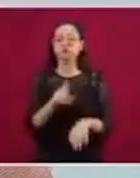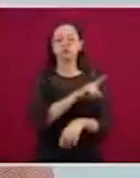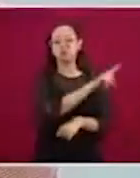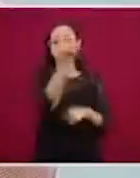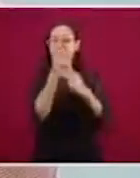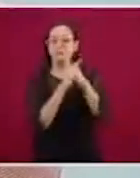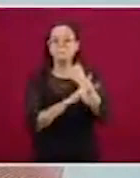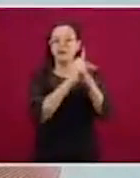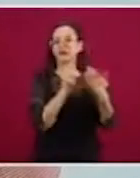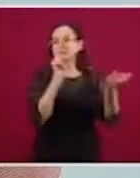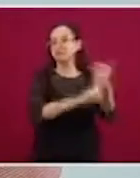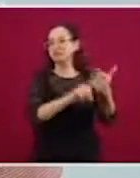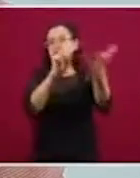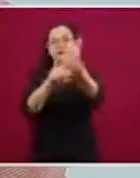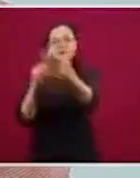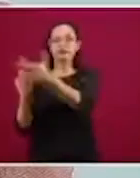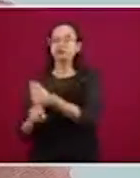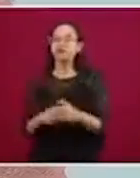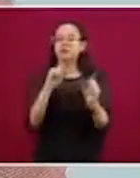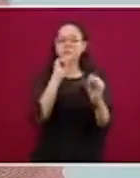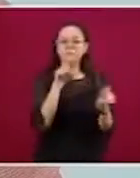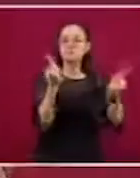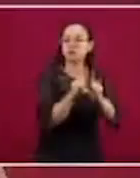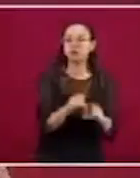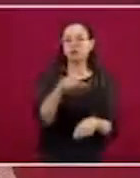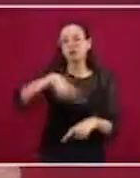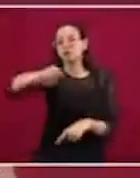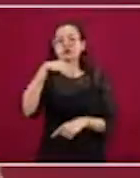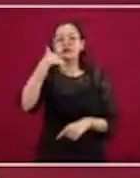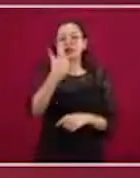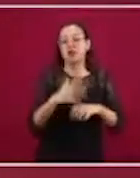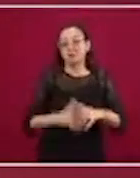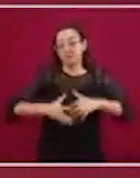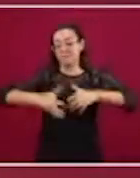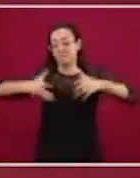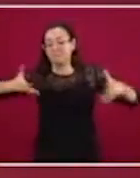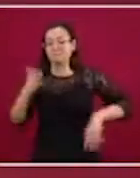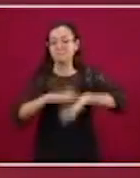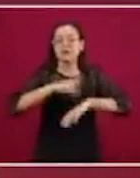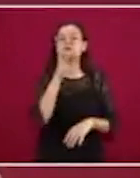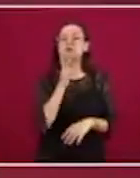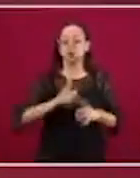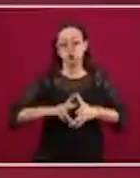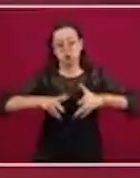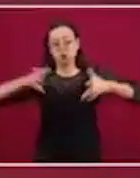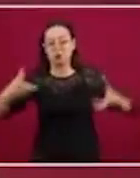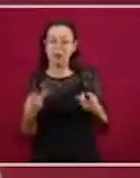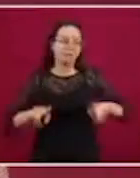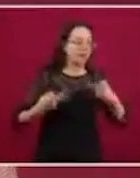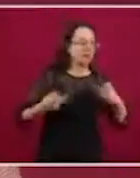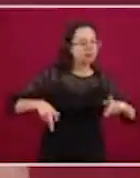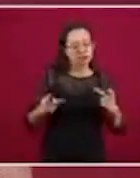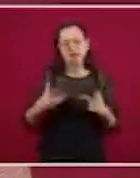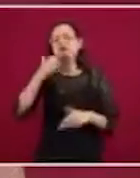tienen sus propias políticas energéticas, todos quisieran producir más, todos quisieran vender más, pero hoy el mercado